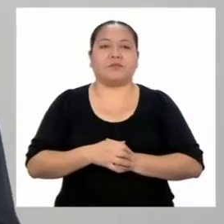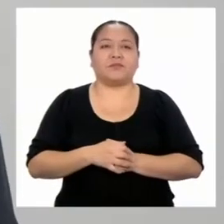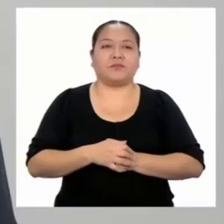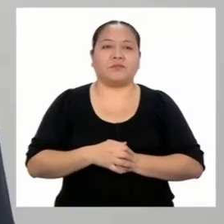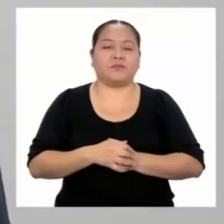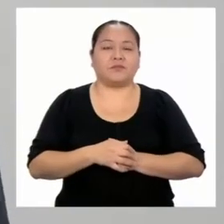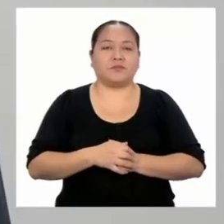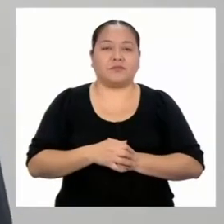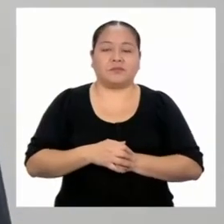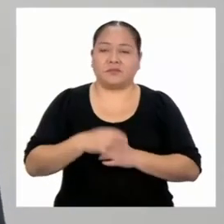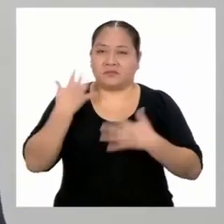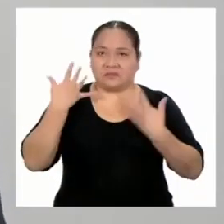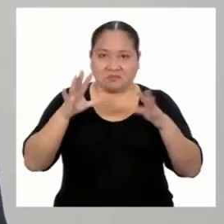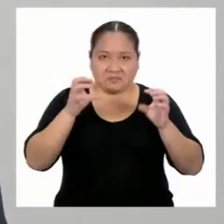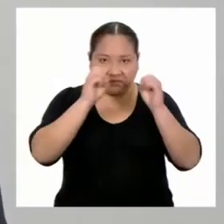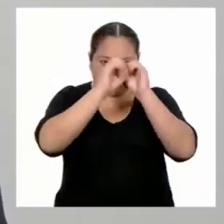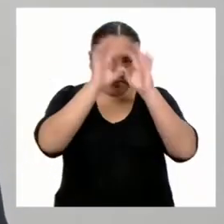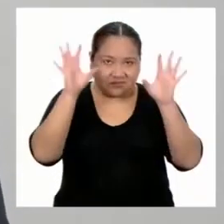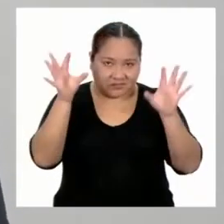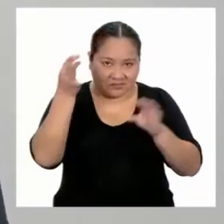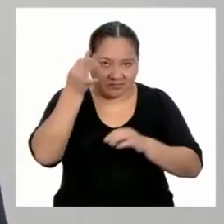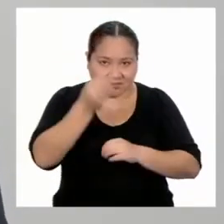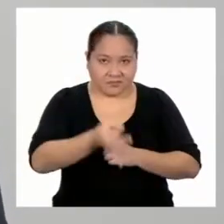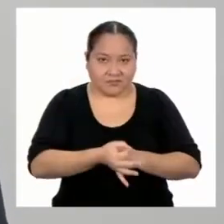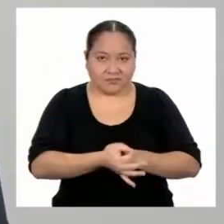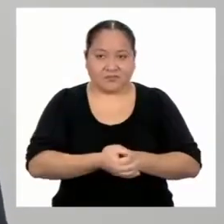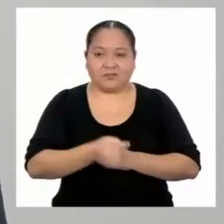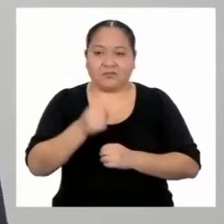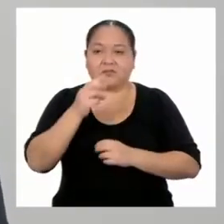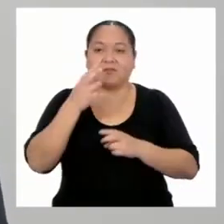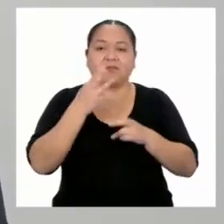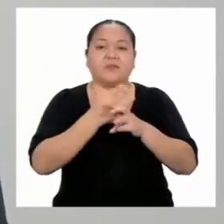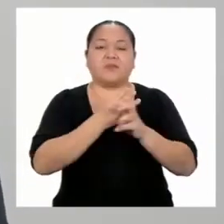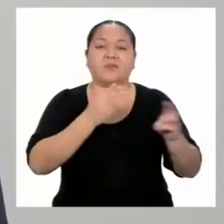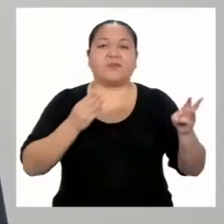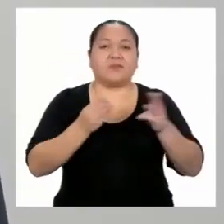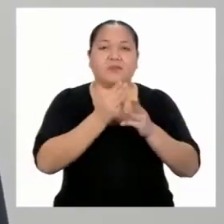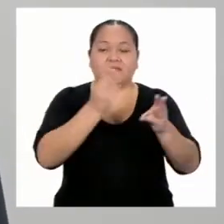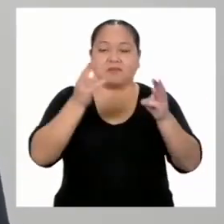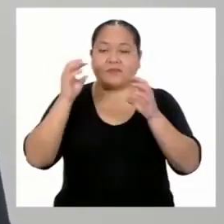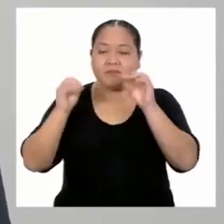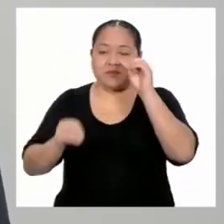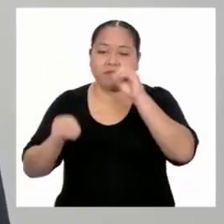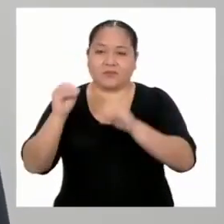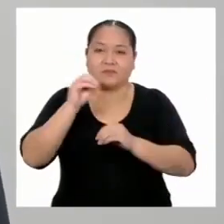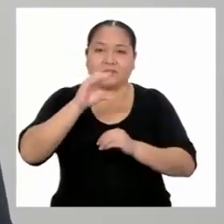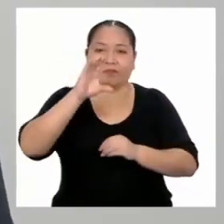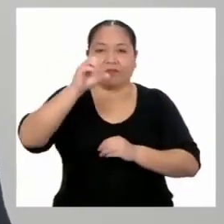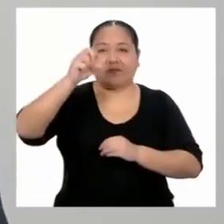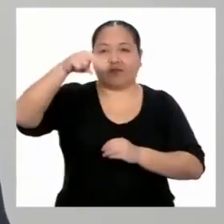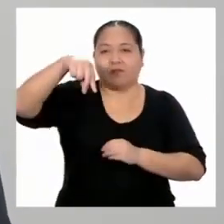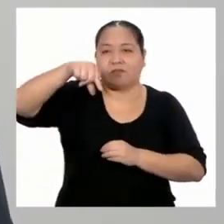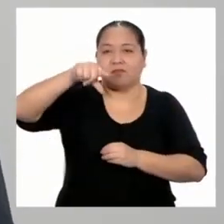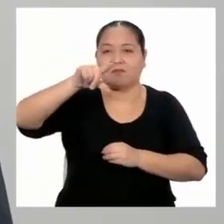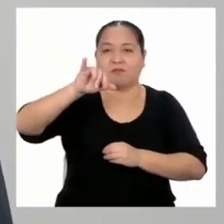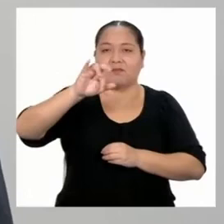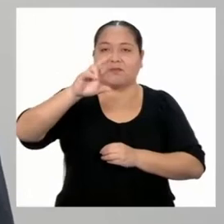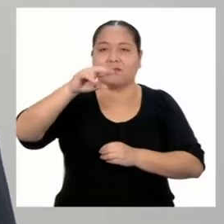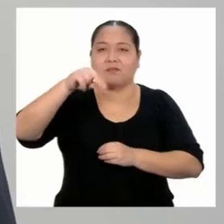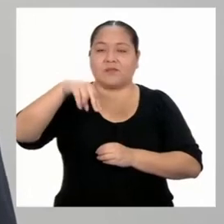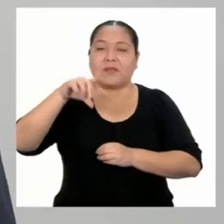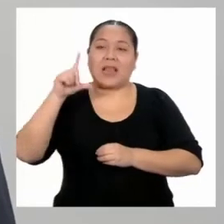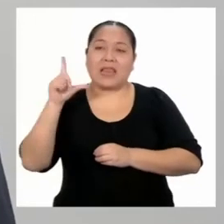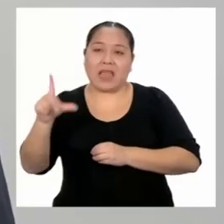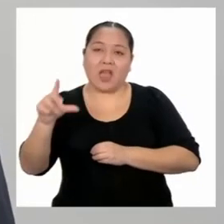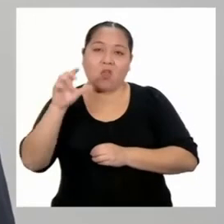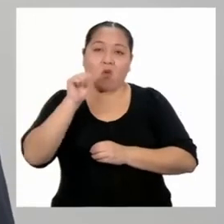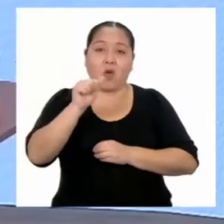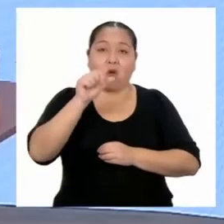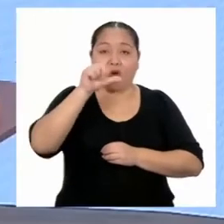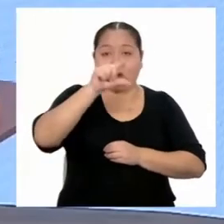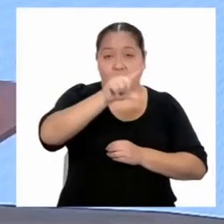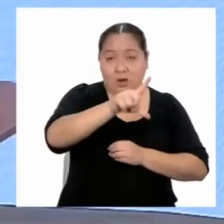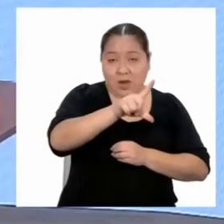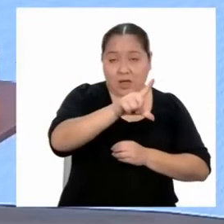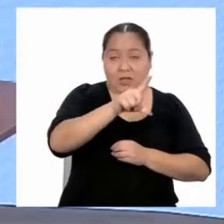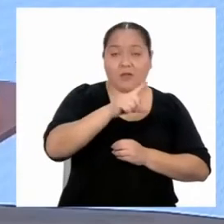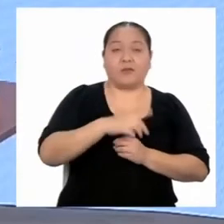Ha quedado clarísimo la manera en la que aplicaste el criterio de congruencia. Lado-ángulo-lado.